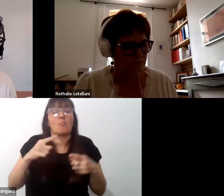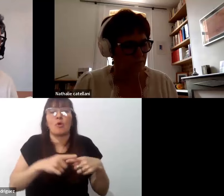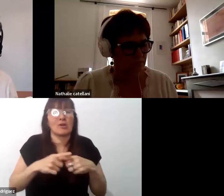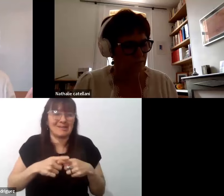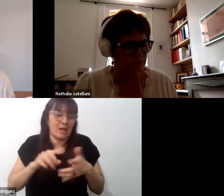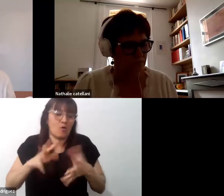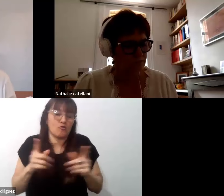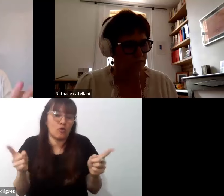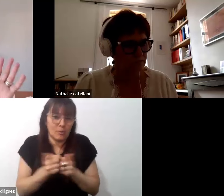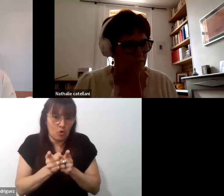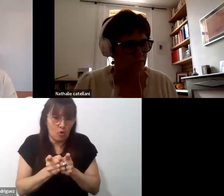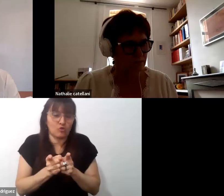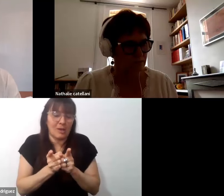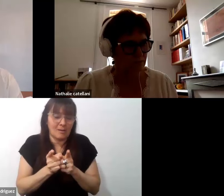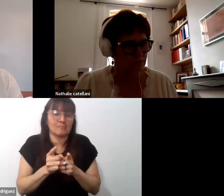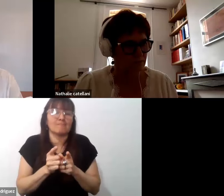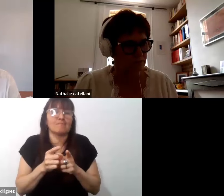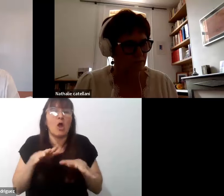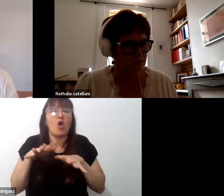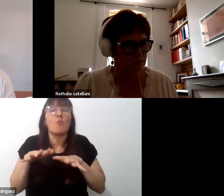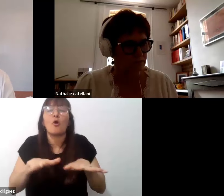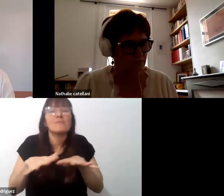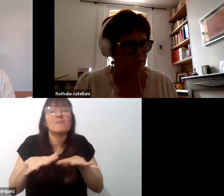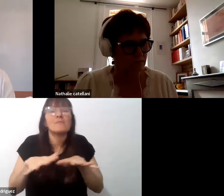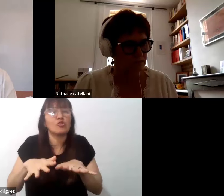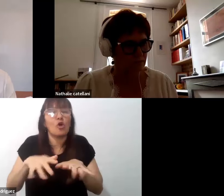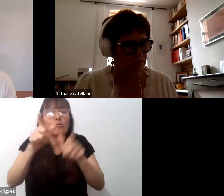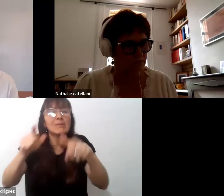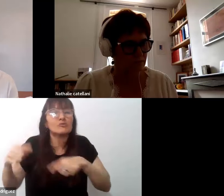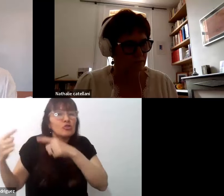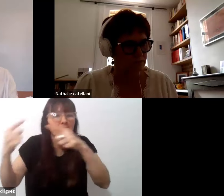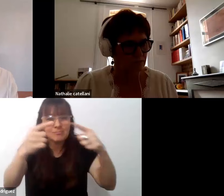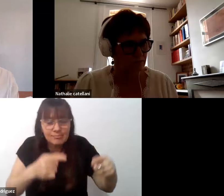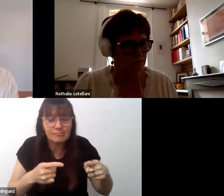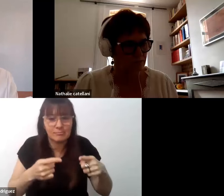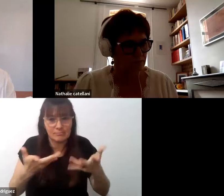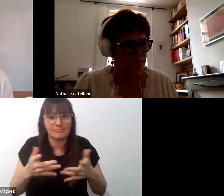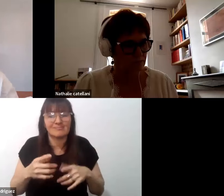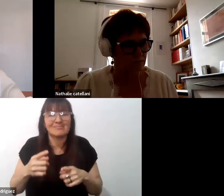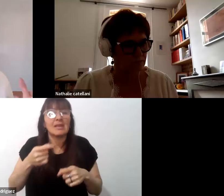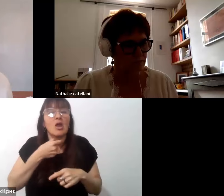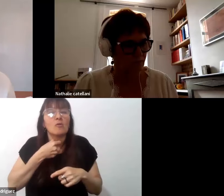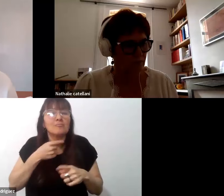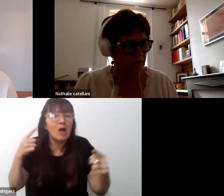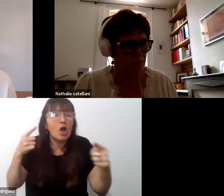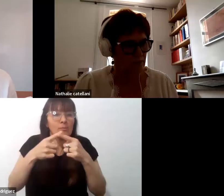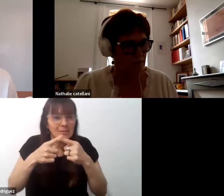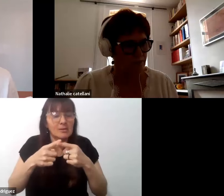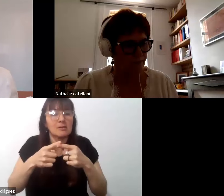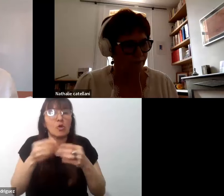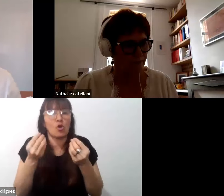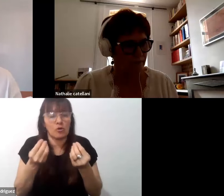un movimiento muy heterogéneo que para sintetizarlo podría decir que pretende en su diversidad